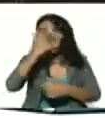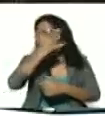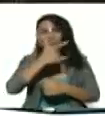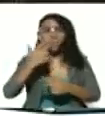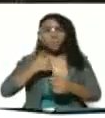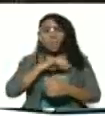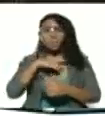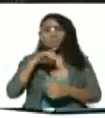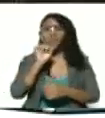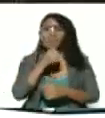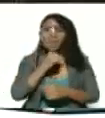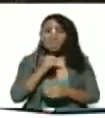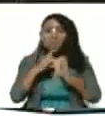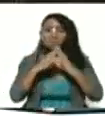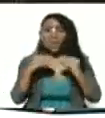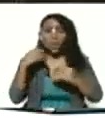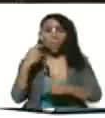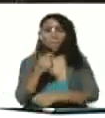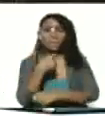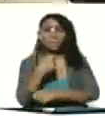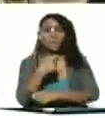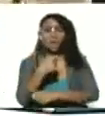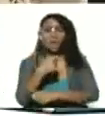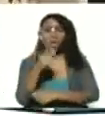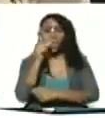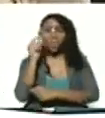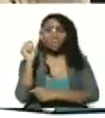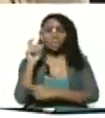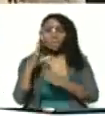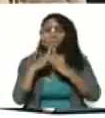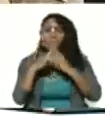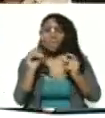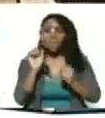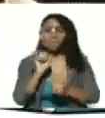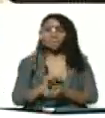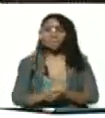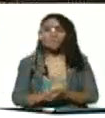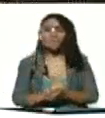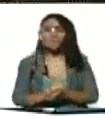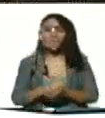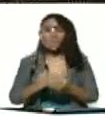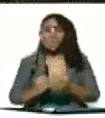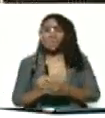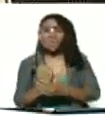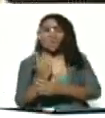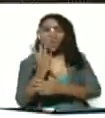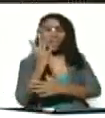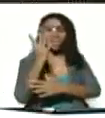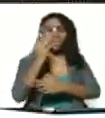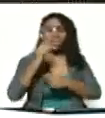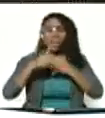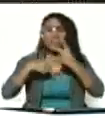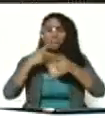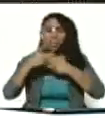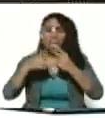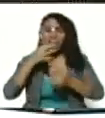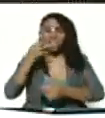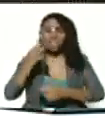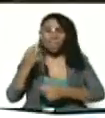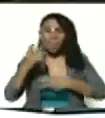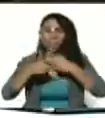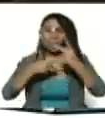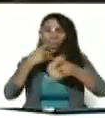nuestros adultos mayores nuestros pensionados y pensionadas todo es un florecer de la política de la verdadera